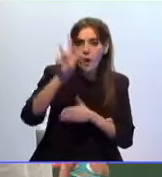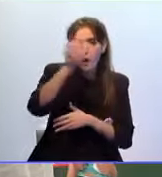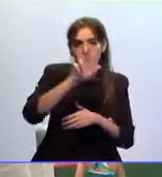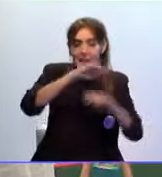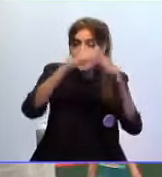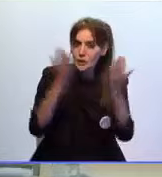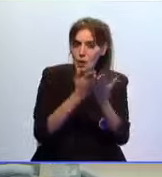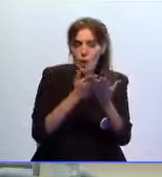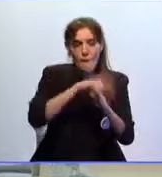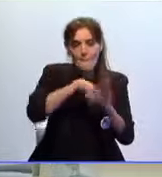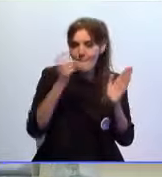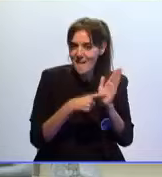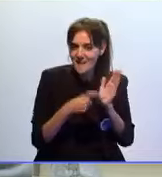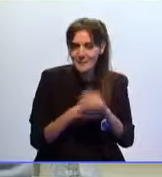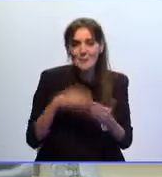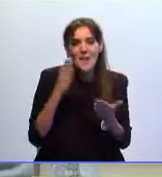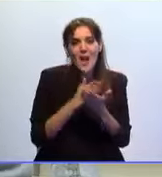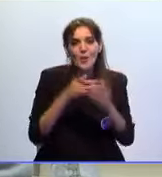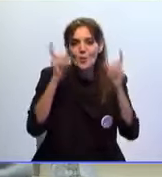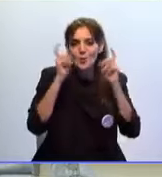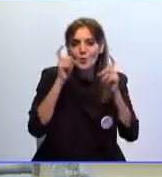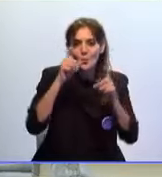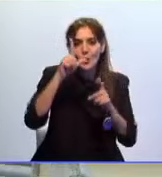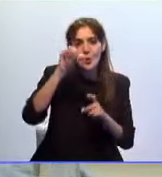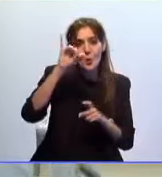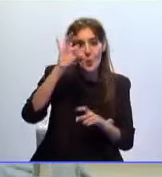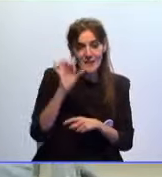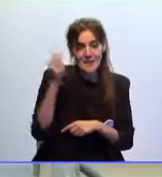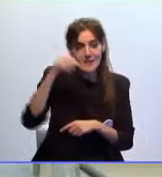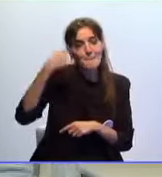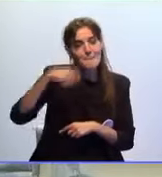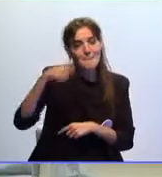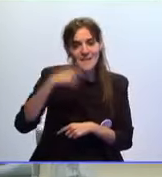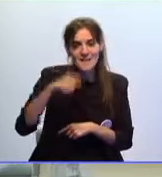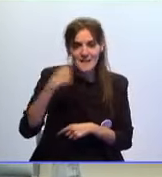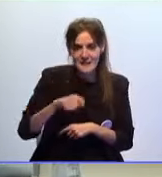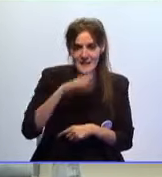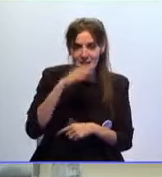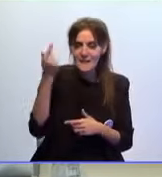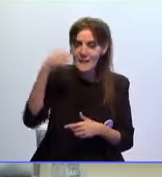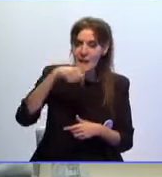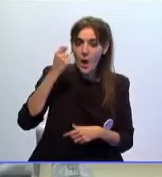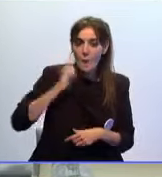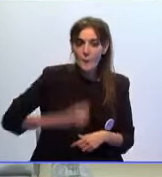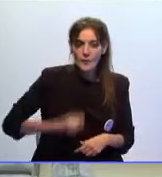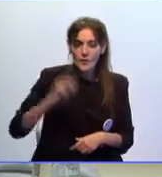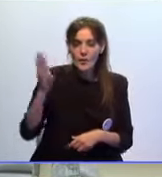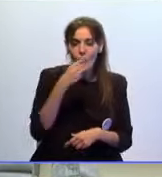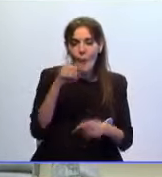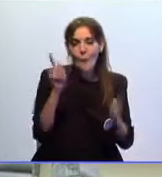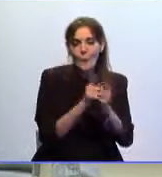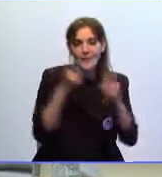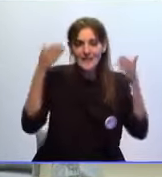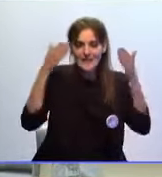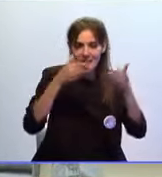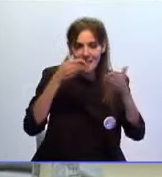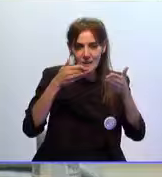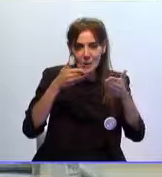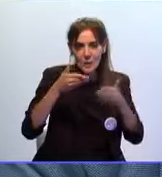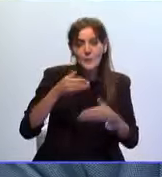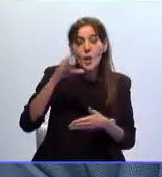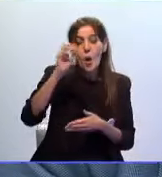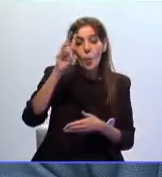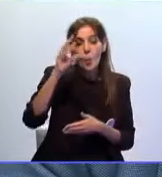internacional brutal El curso impartido por Luis Mediero presidente del registro profesional de Pickleball y dirigido por Gabriel